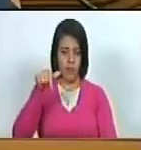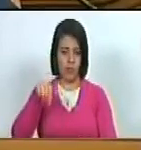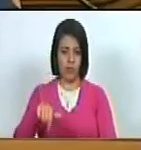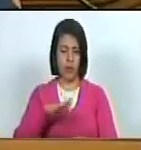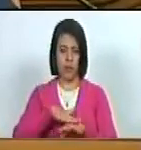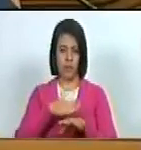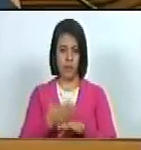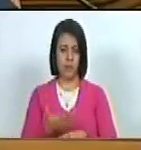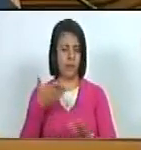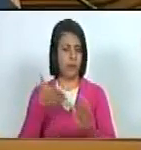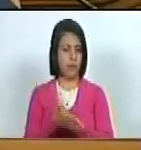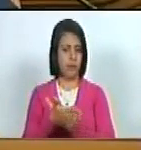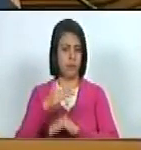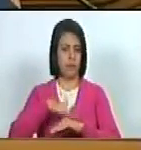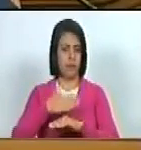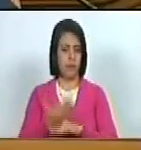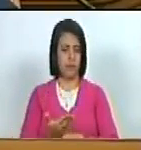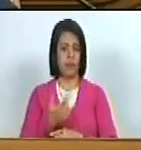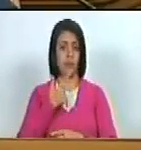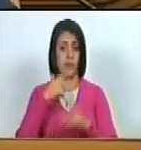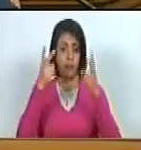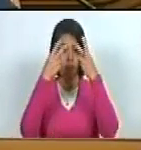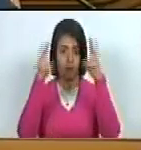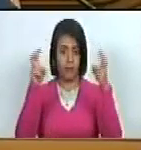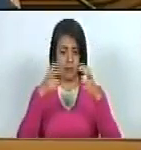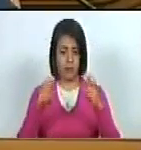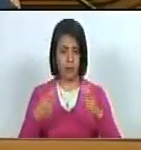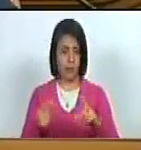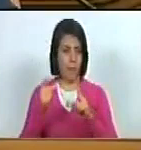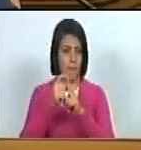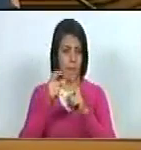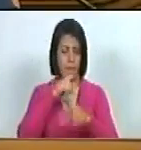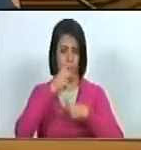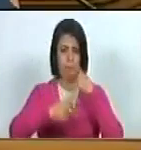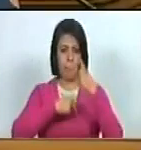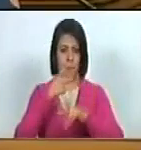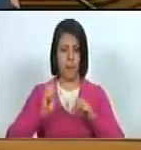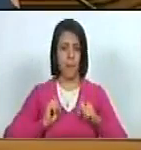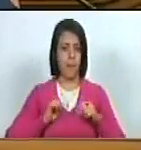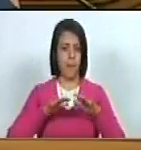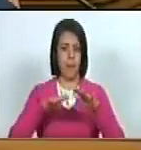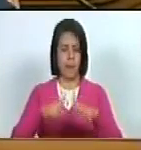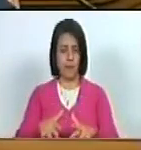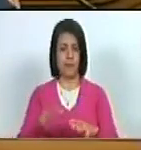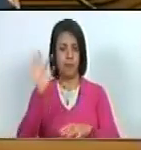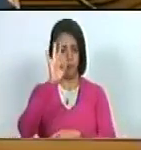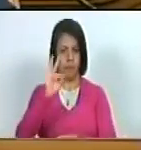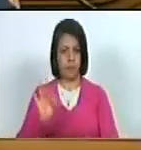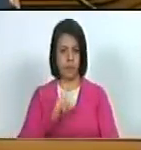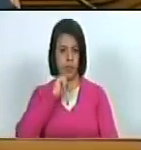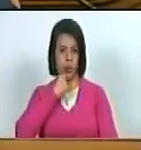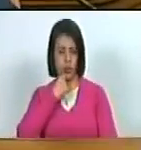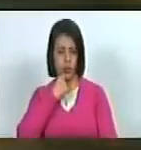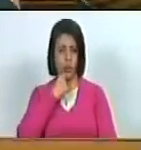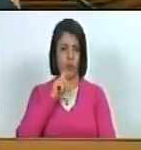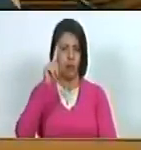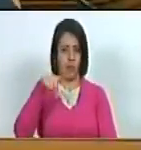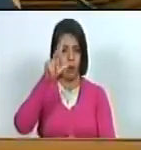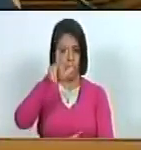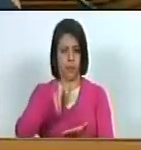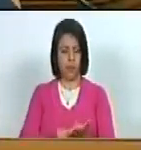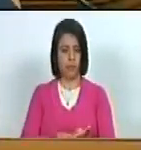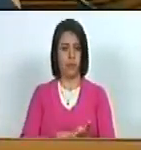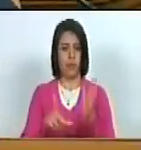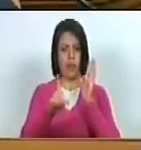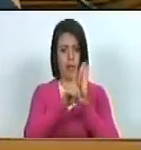Venezuela, mediante la cual remitió el texto del concepto de la política exterior de la Federación de Rusia, aprobado